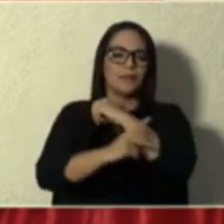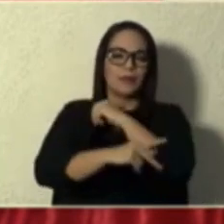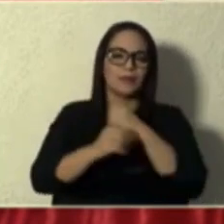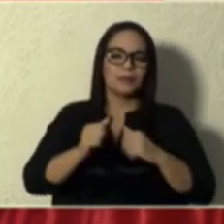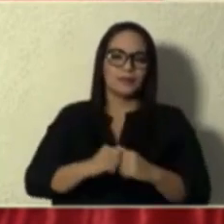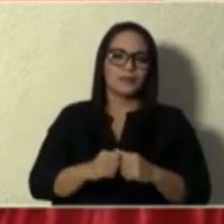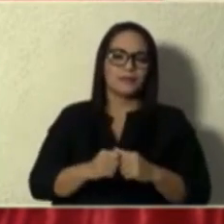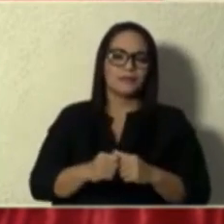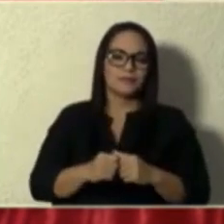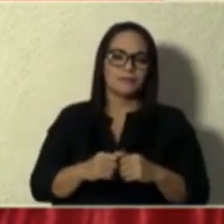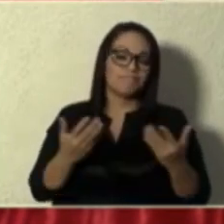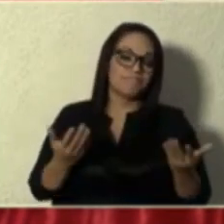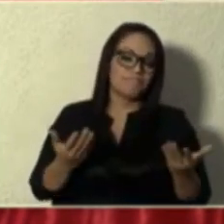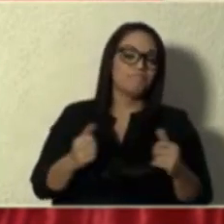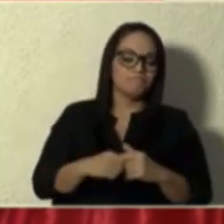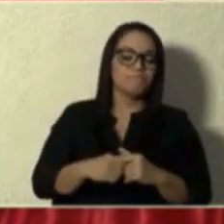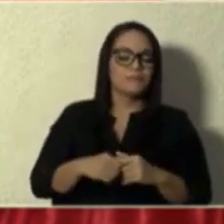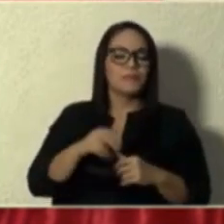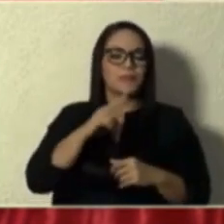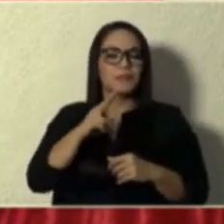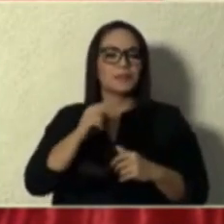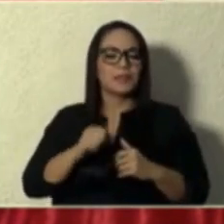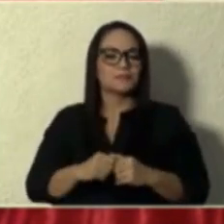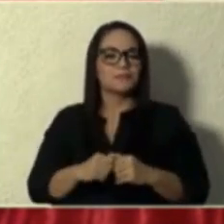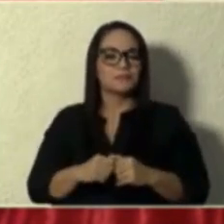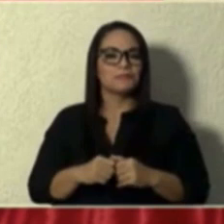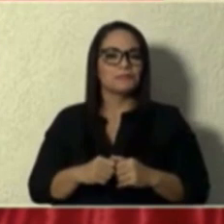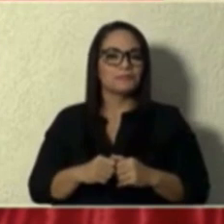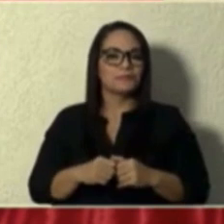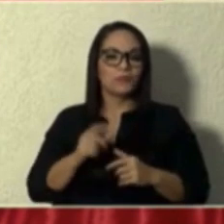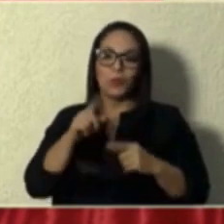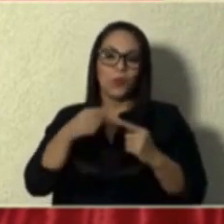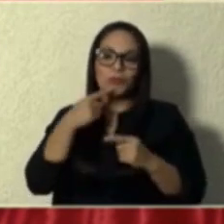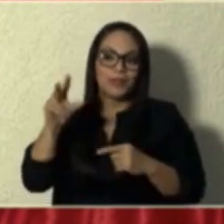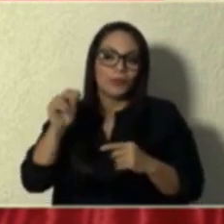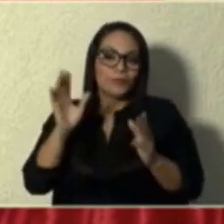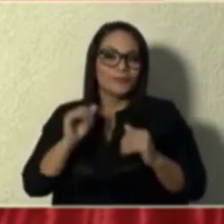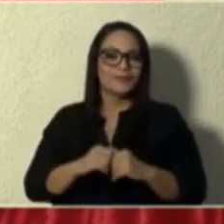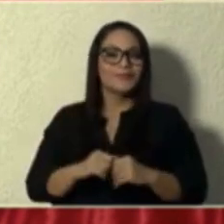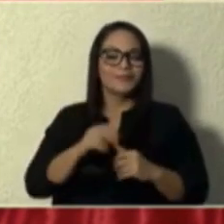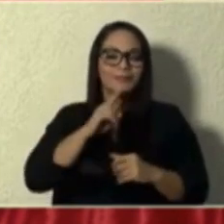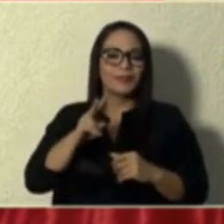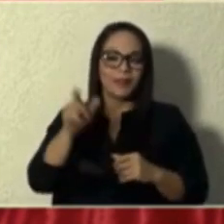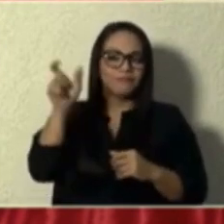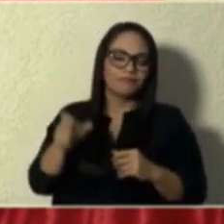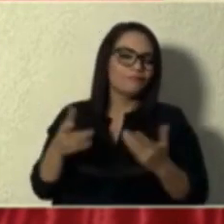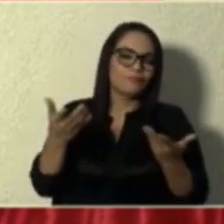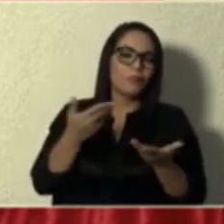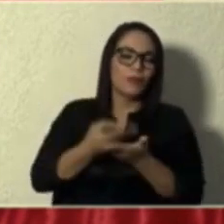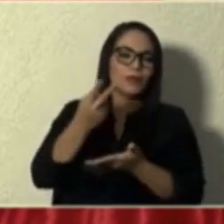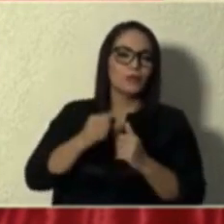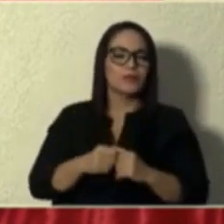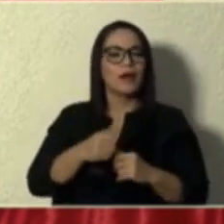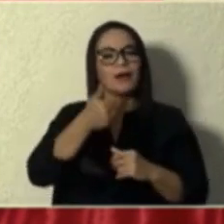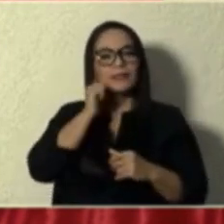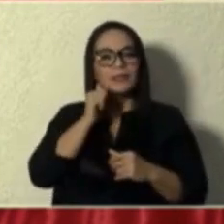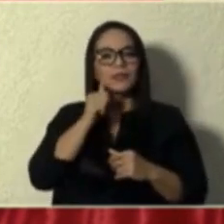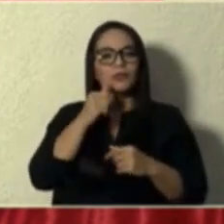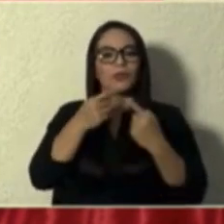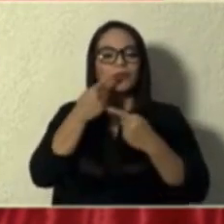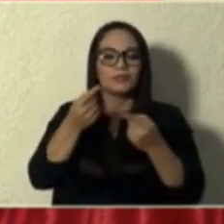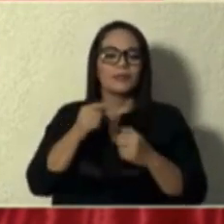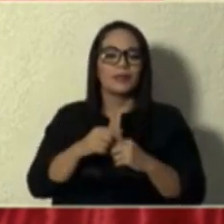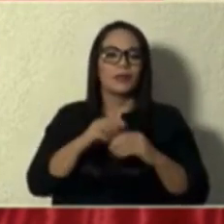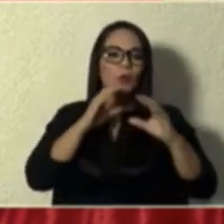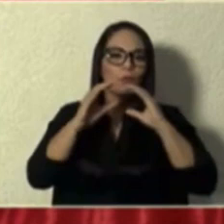Yo no puedo contradecir esa afirmación. Así es que eso era lo que le quería decir. Yo ayer en el comunicado de